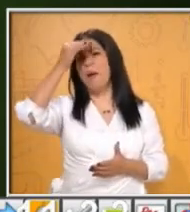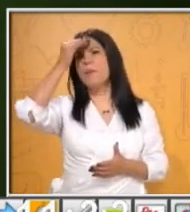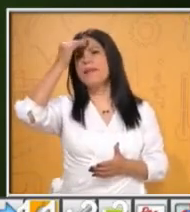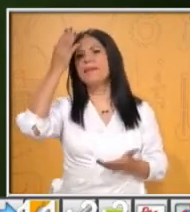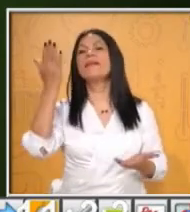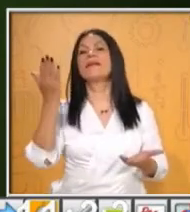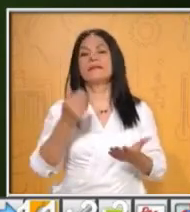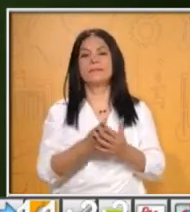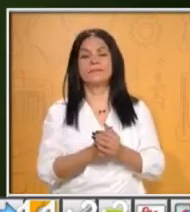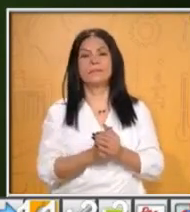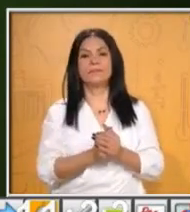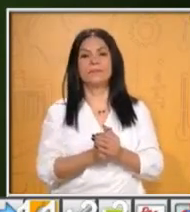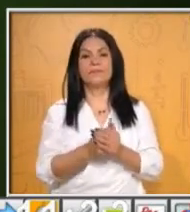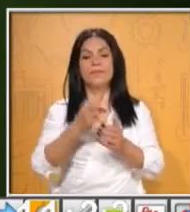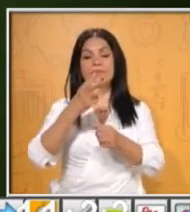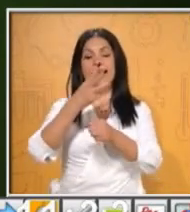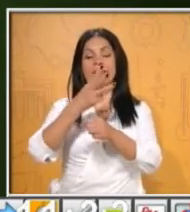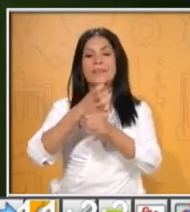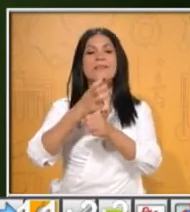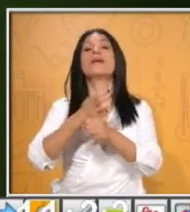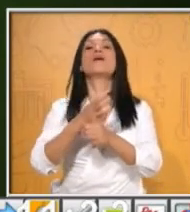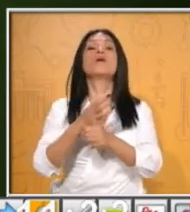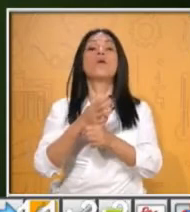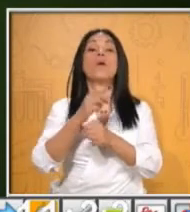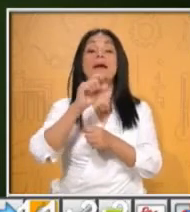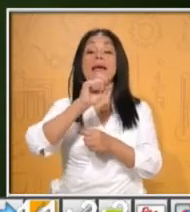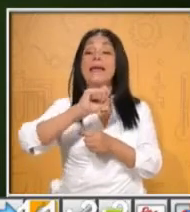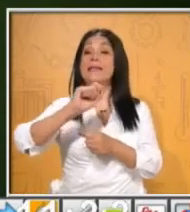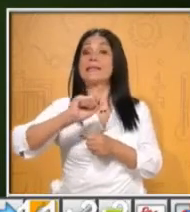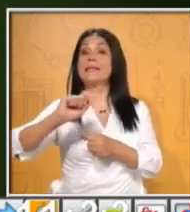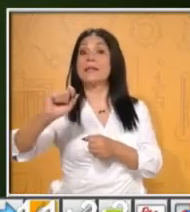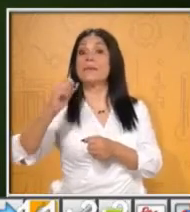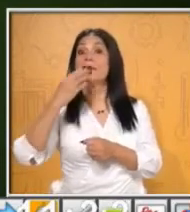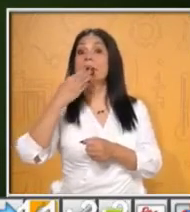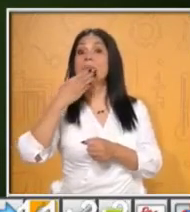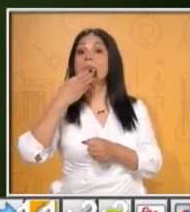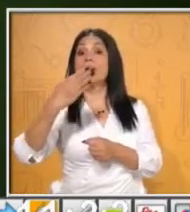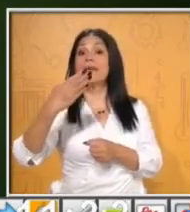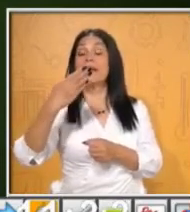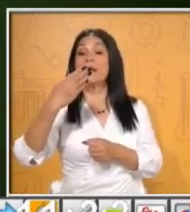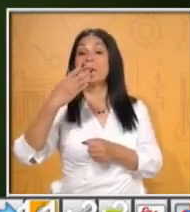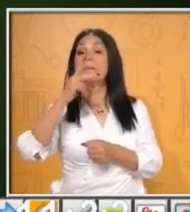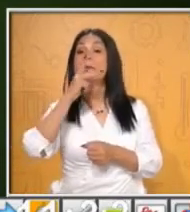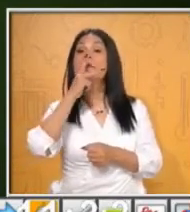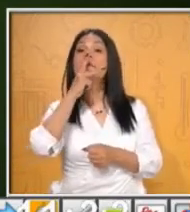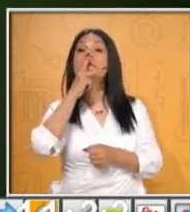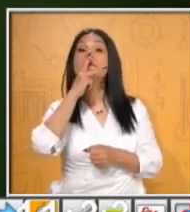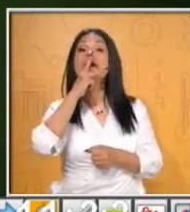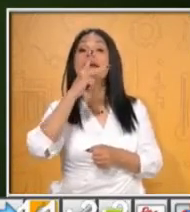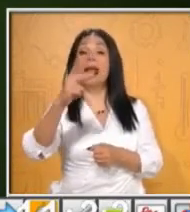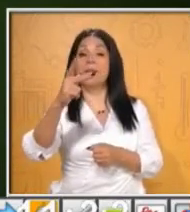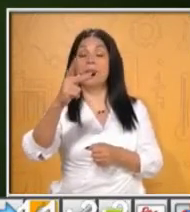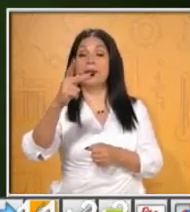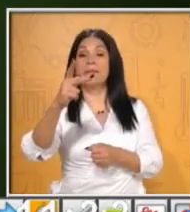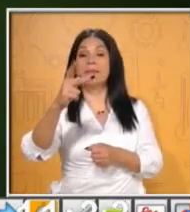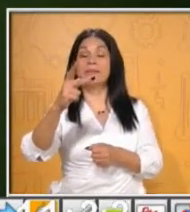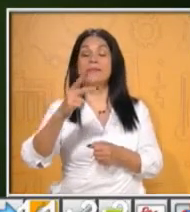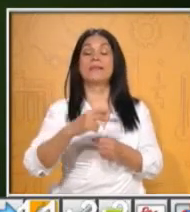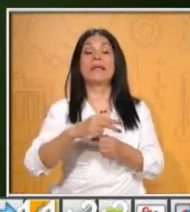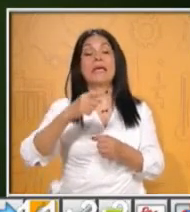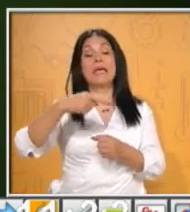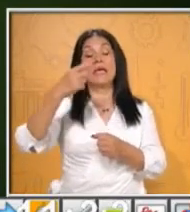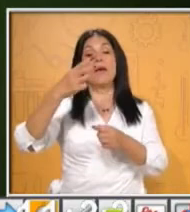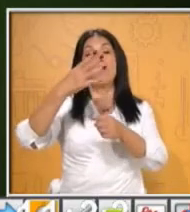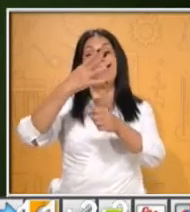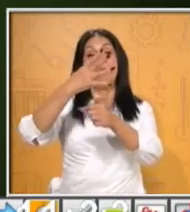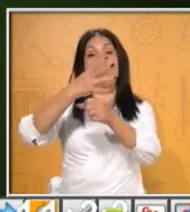Tercer grado es ortografía de palabras de la misma familia léxica. Y cuarto grado, ortografía